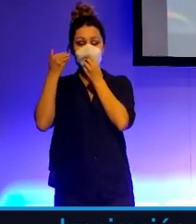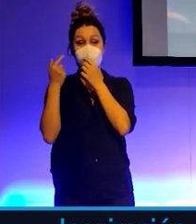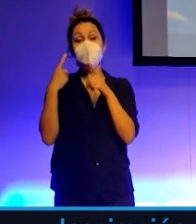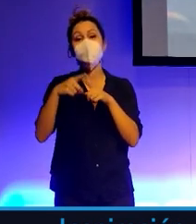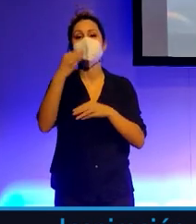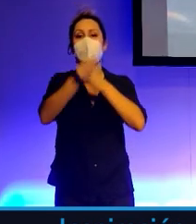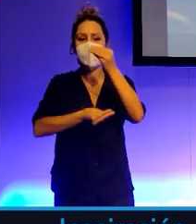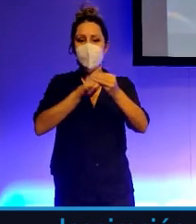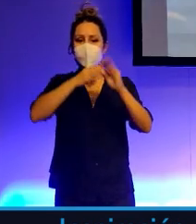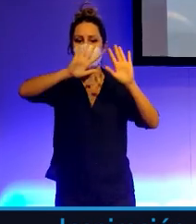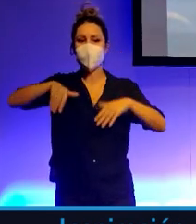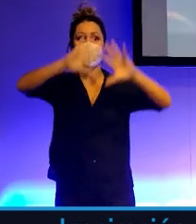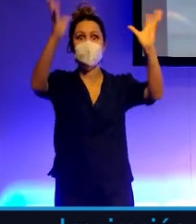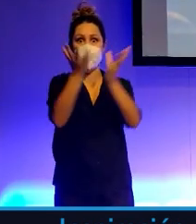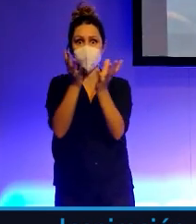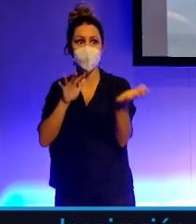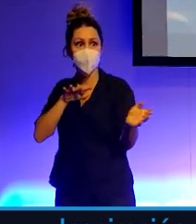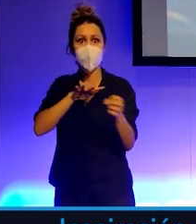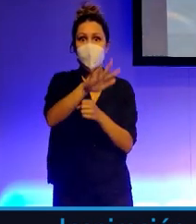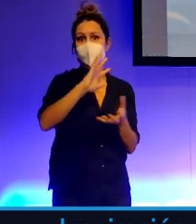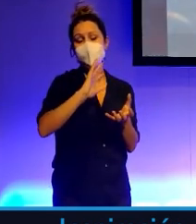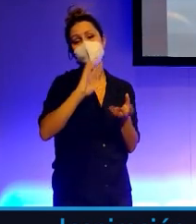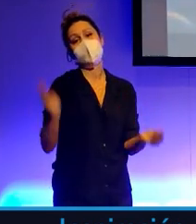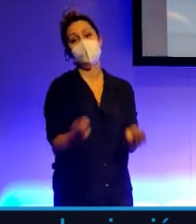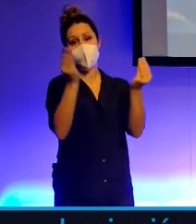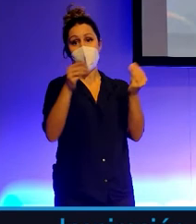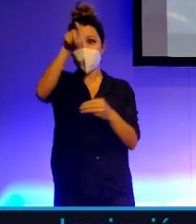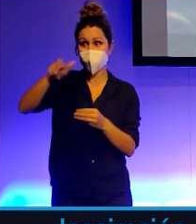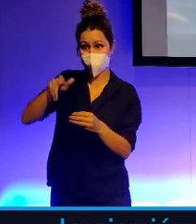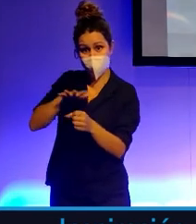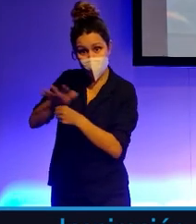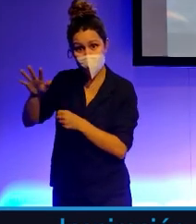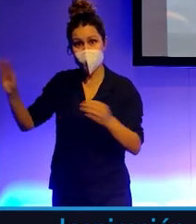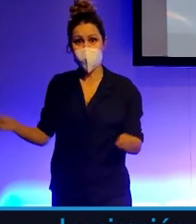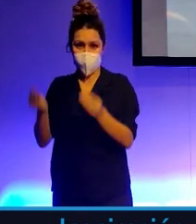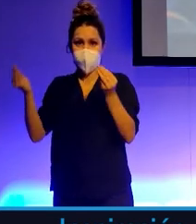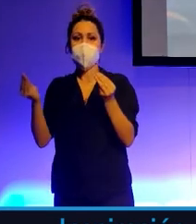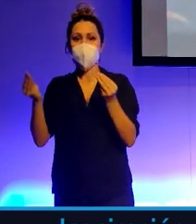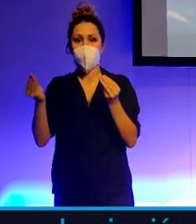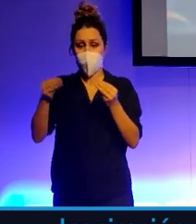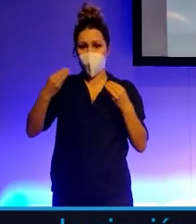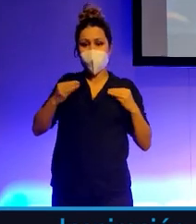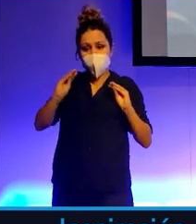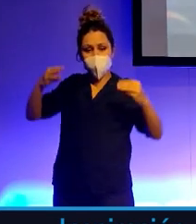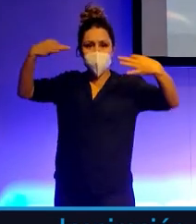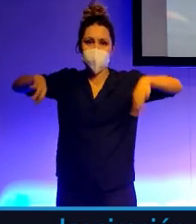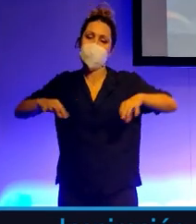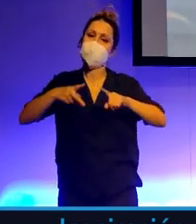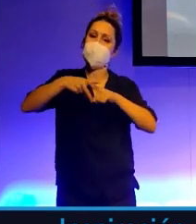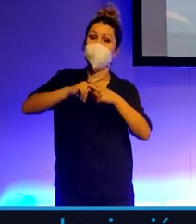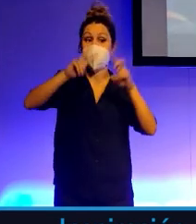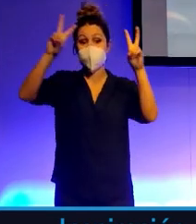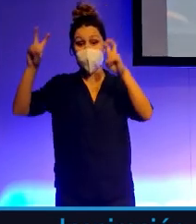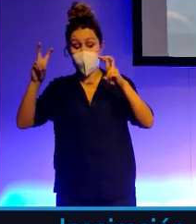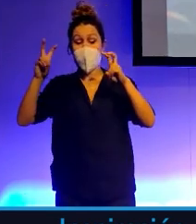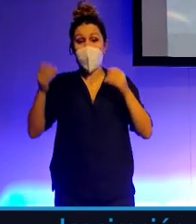estoy mejorando la vida de personas o estoy simplificando la vida de personas o estoy ayudando con nuevas herramientas a que